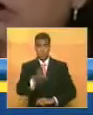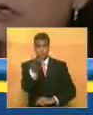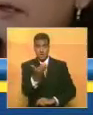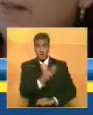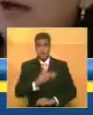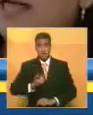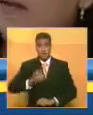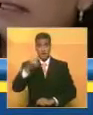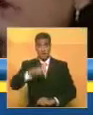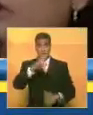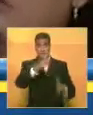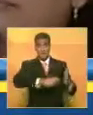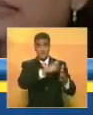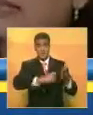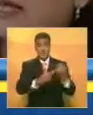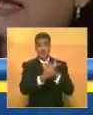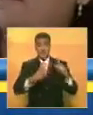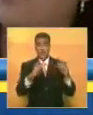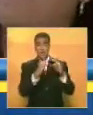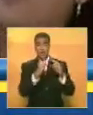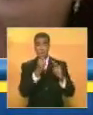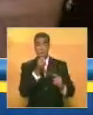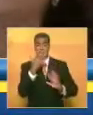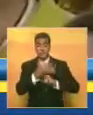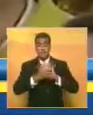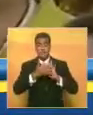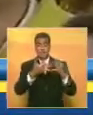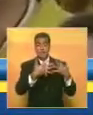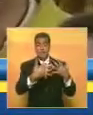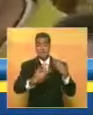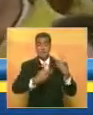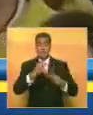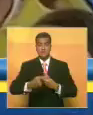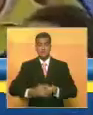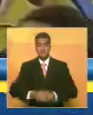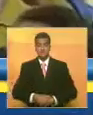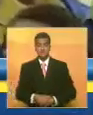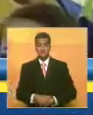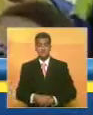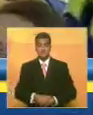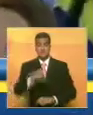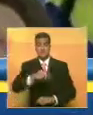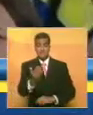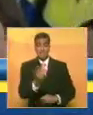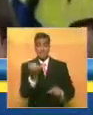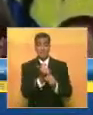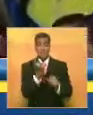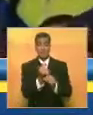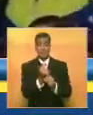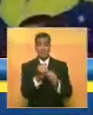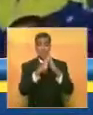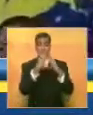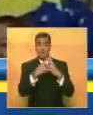encuentran hoy privadas de libertad, conocen bastante, que es el problema de los retardos procesales. Aquí vinimos a acabar con ese mal.